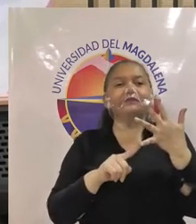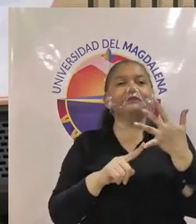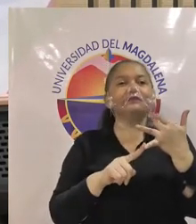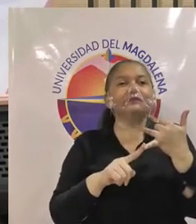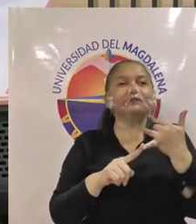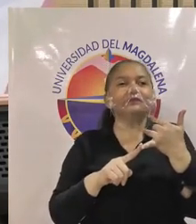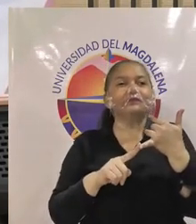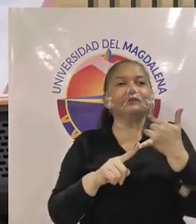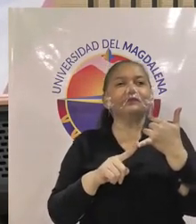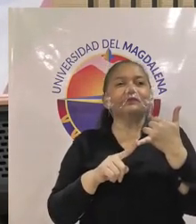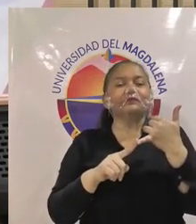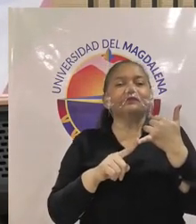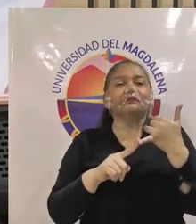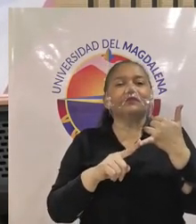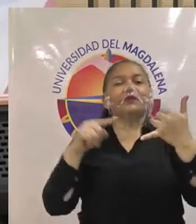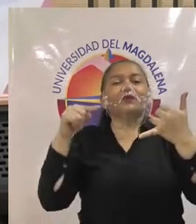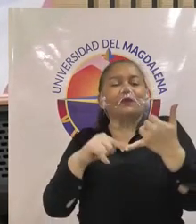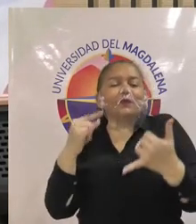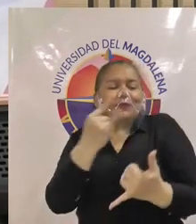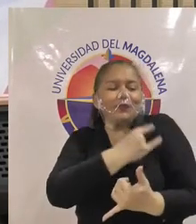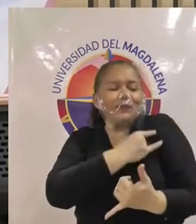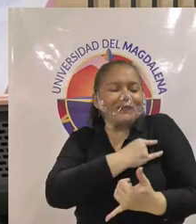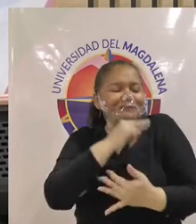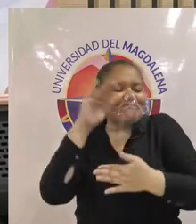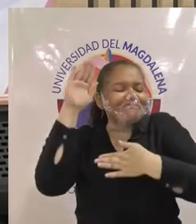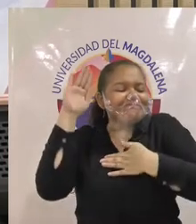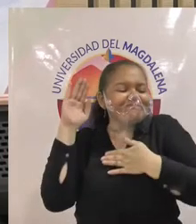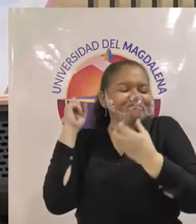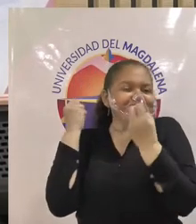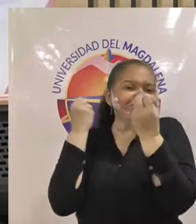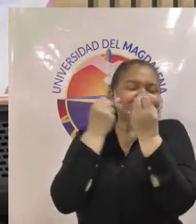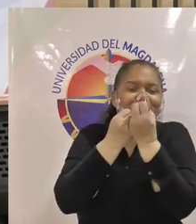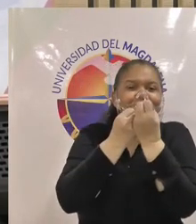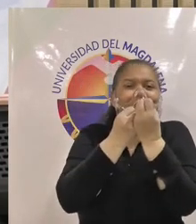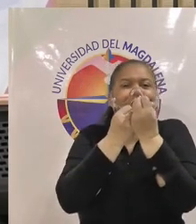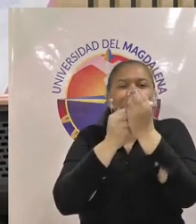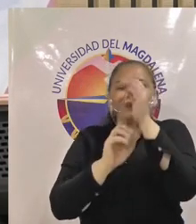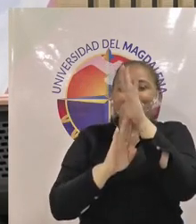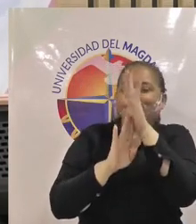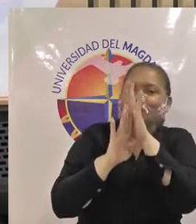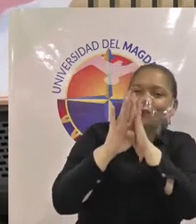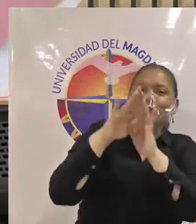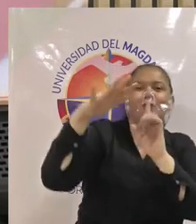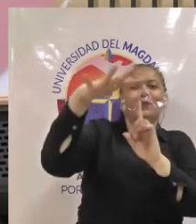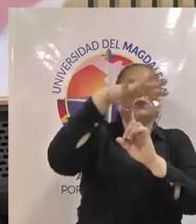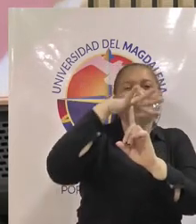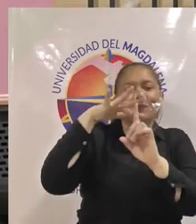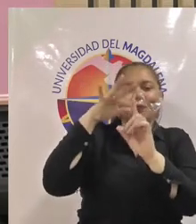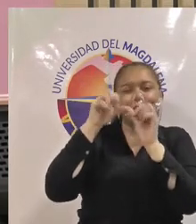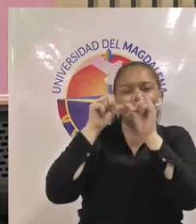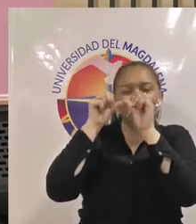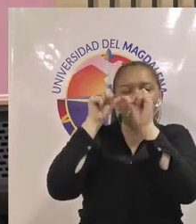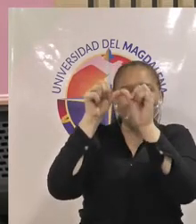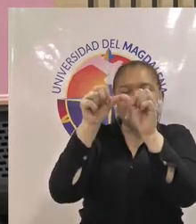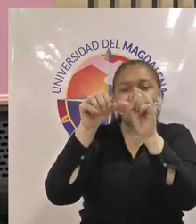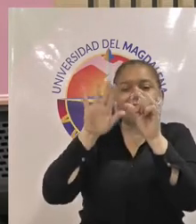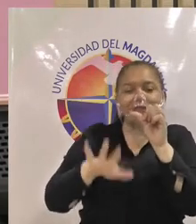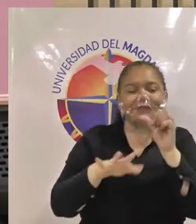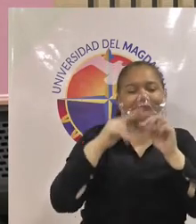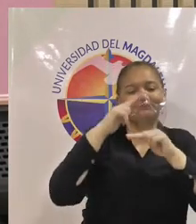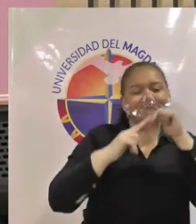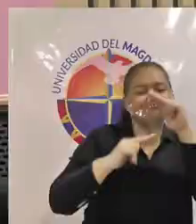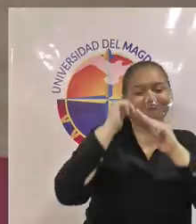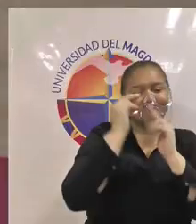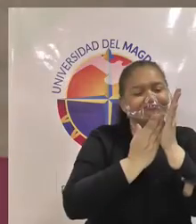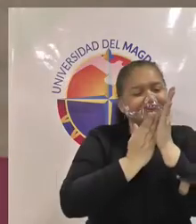universidad comprometida con la sostenibilidad y la resiliencia organizacional que